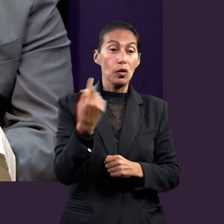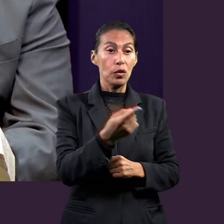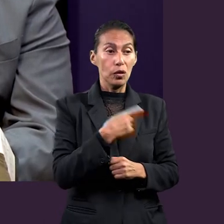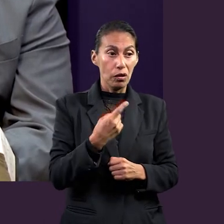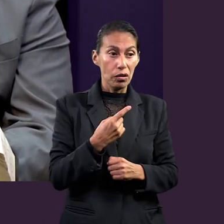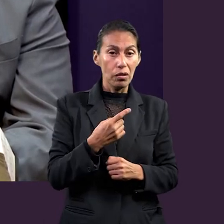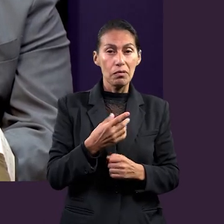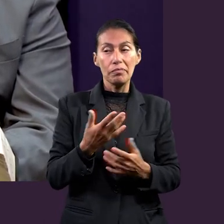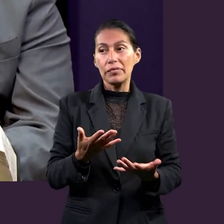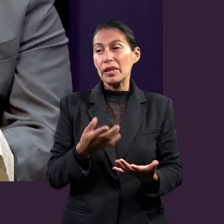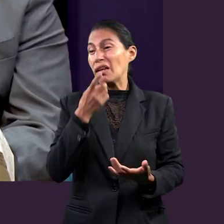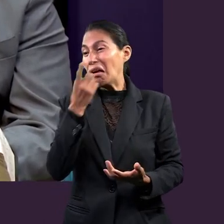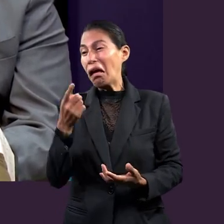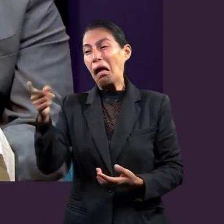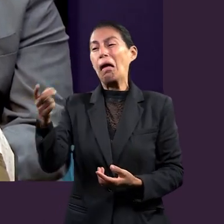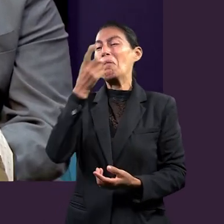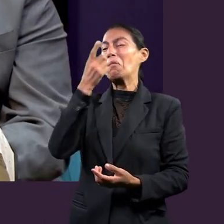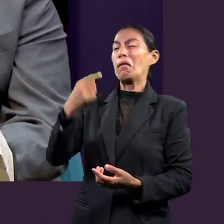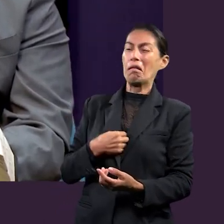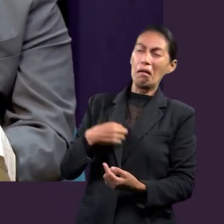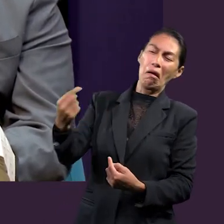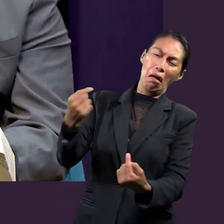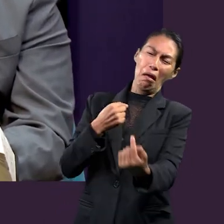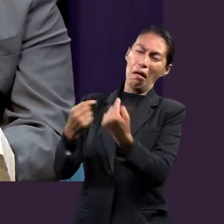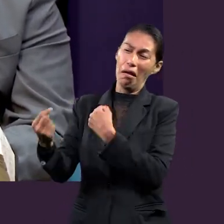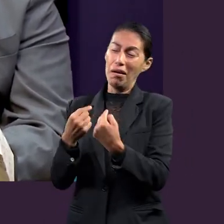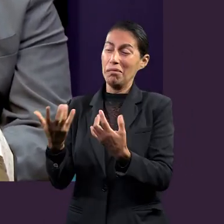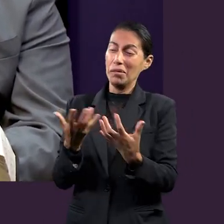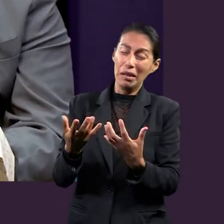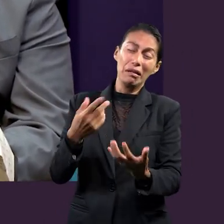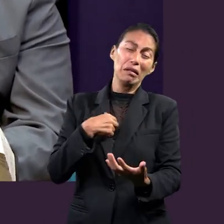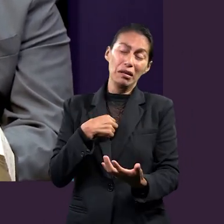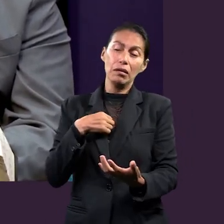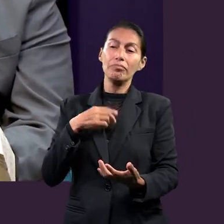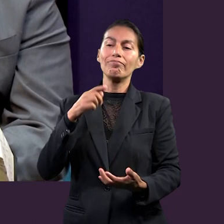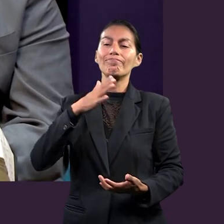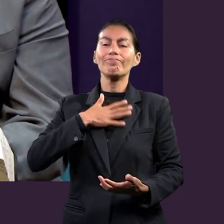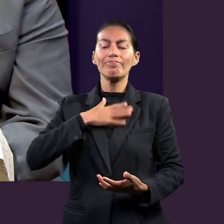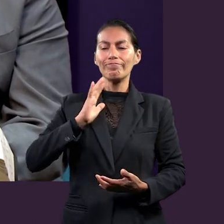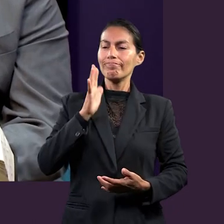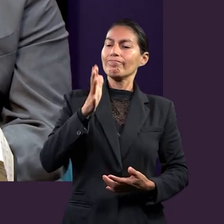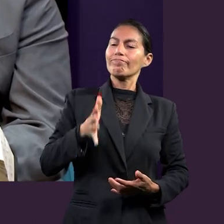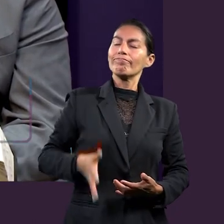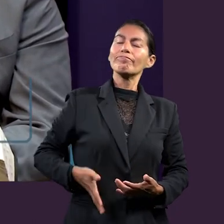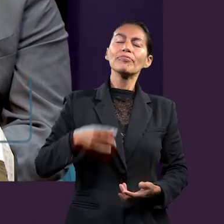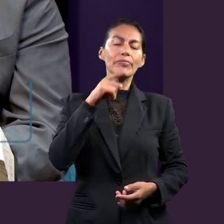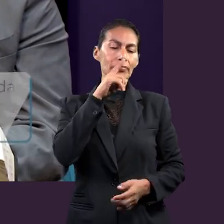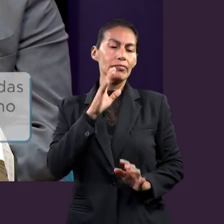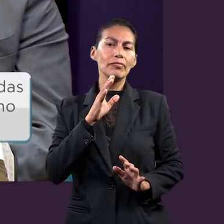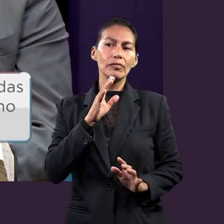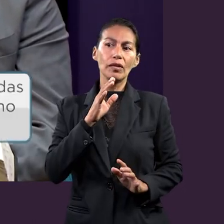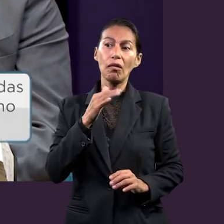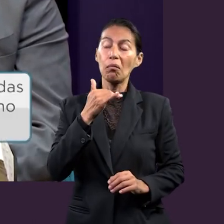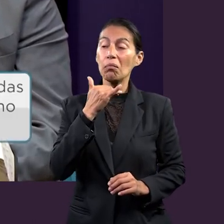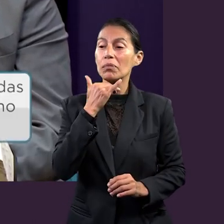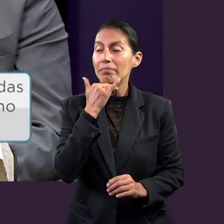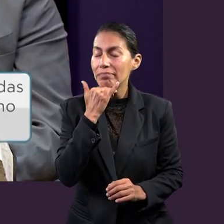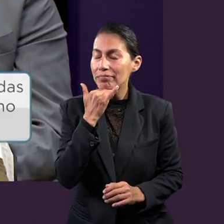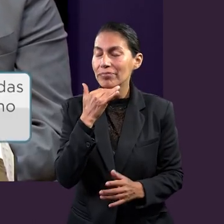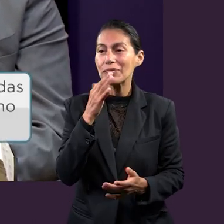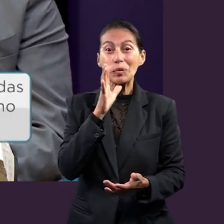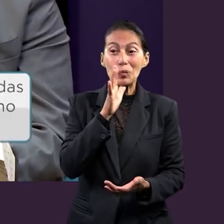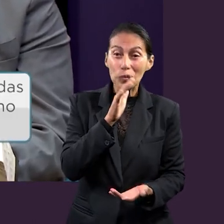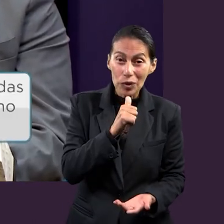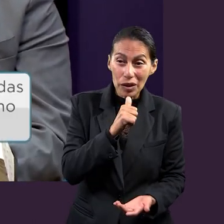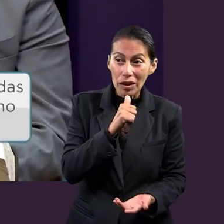así estancados en de que, es que me dijo, es que me hicieron. Si no cedemos nuestro orgullo, nunca podremos